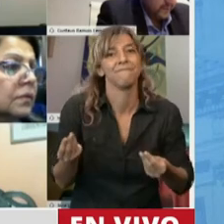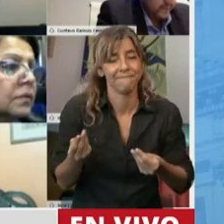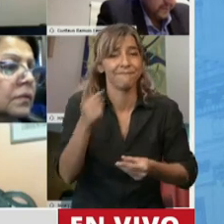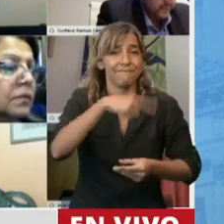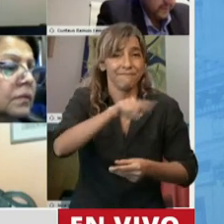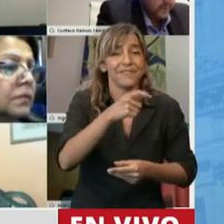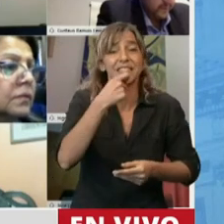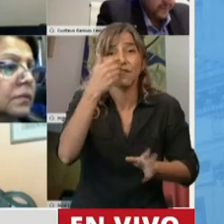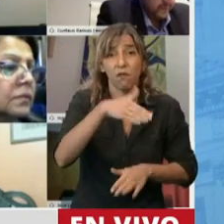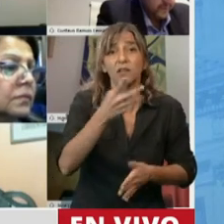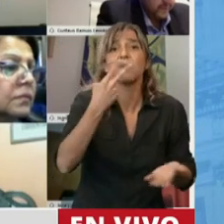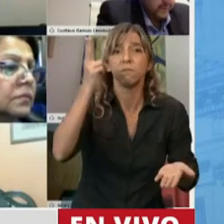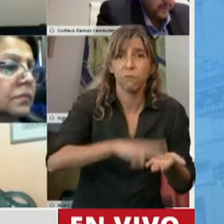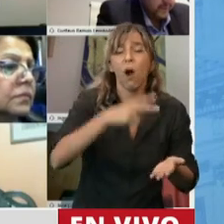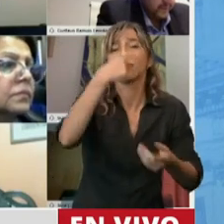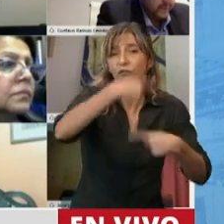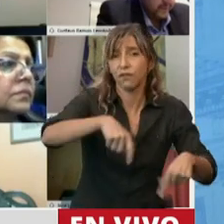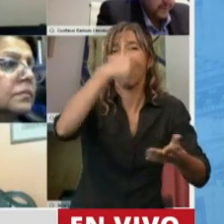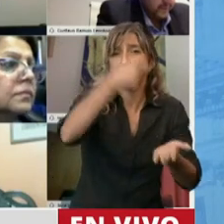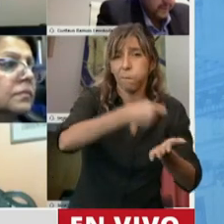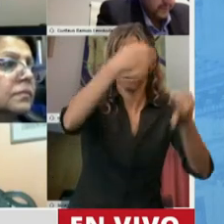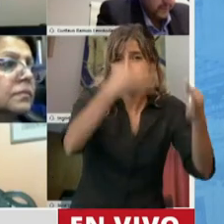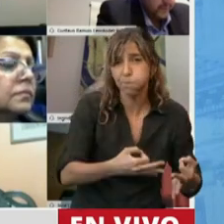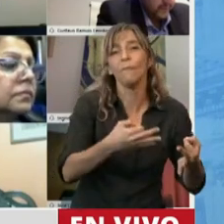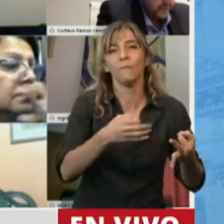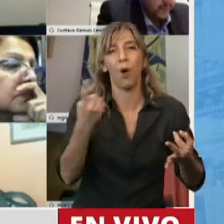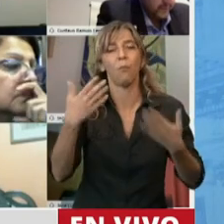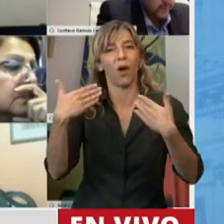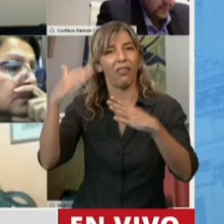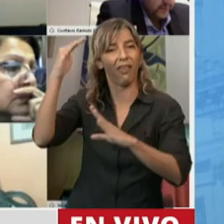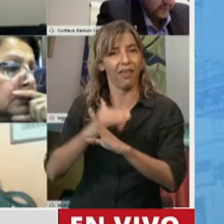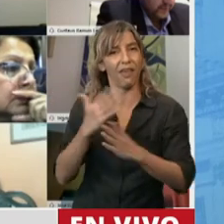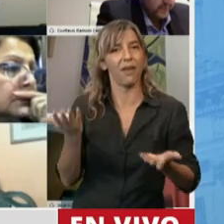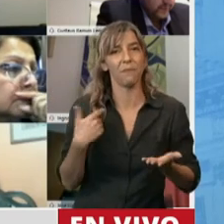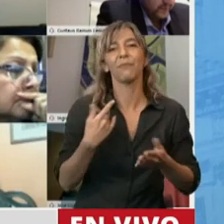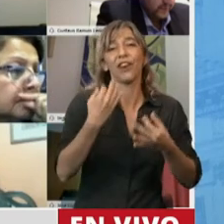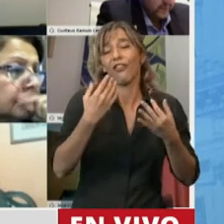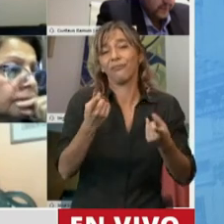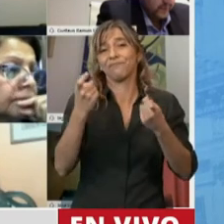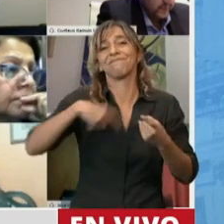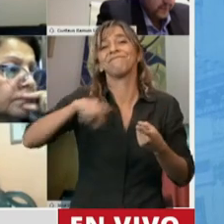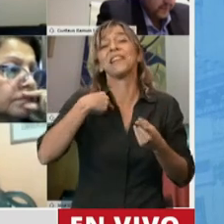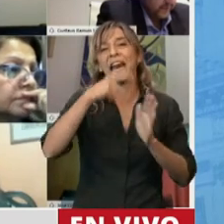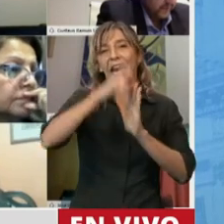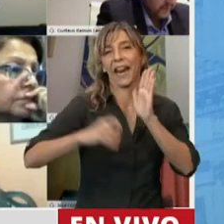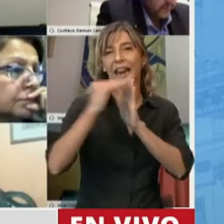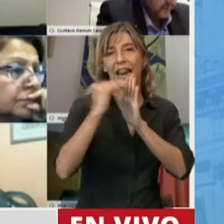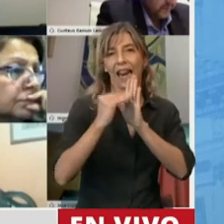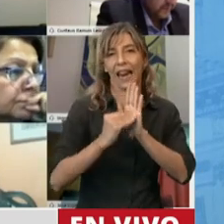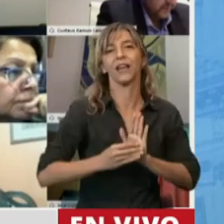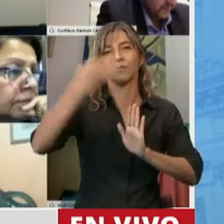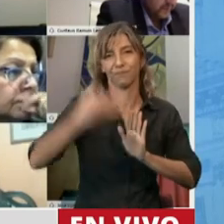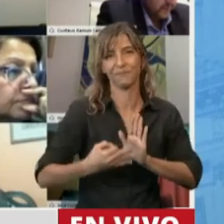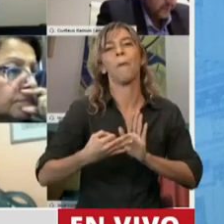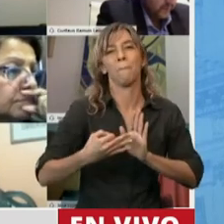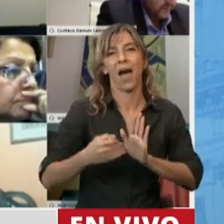permitirían de hacer los aportes fuera de esto y sin el registro, permitiría que las cargas sociales de los más